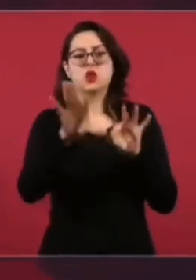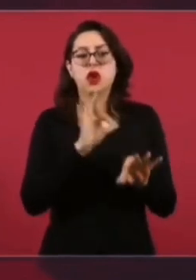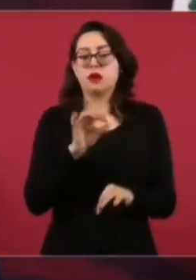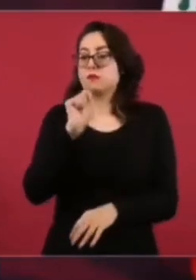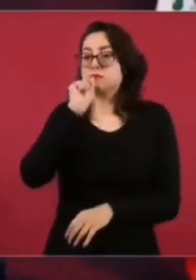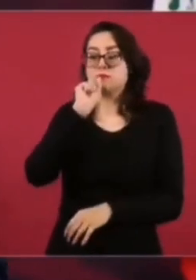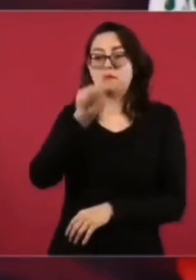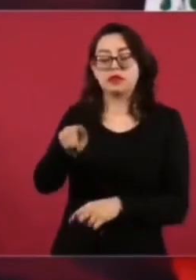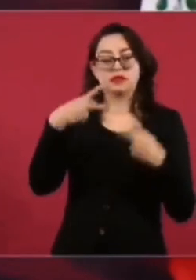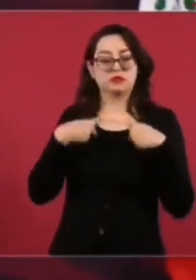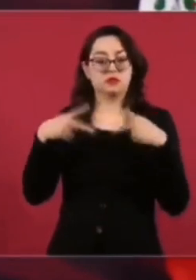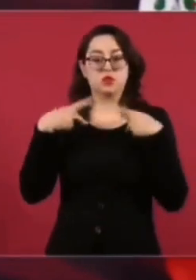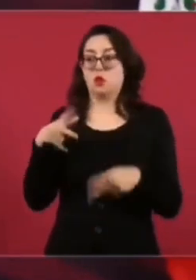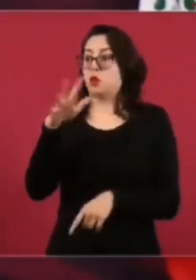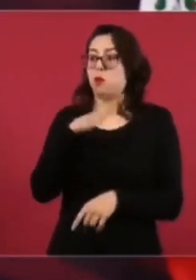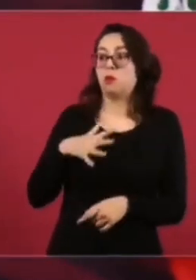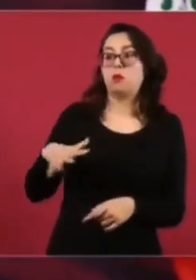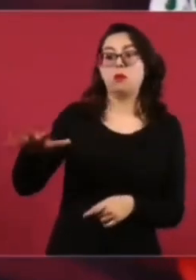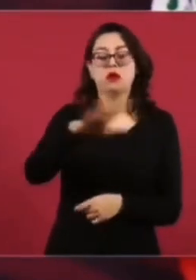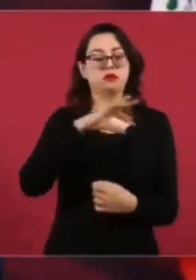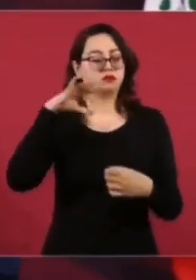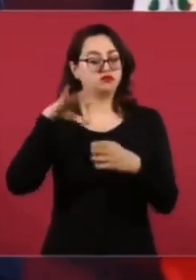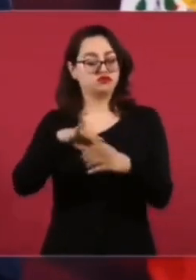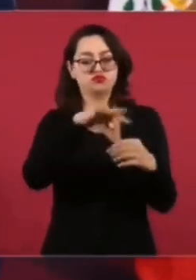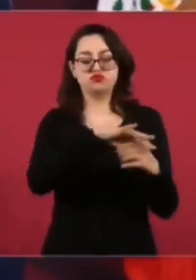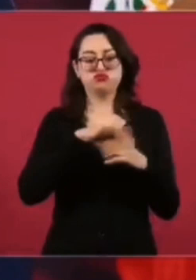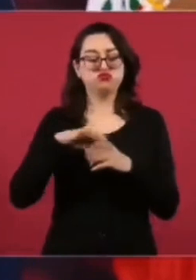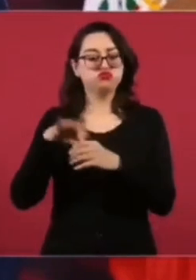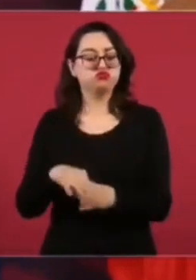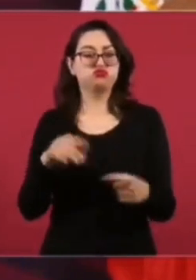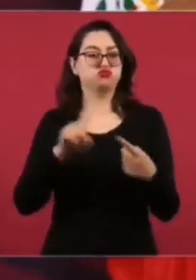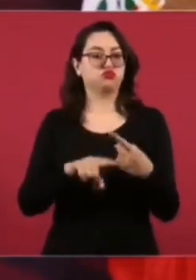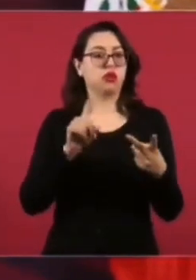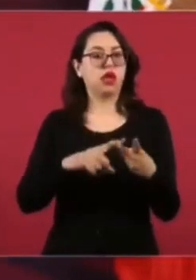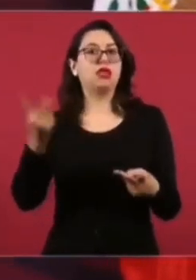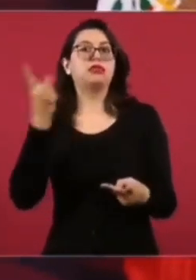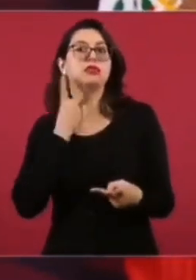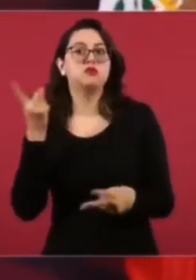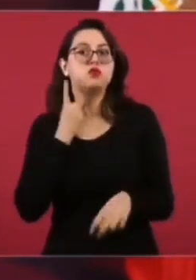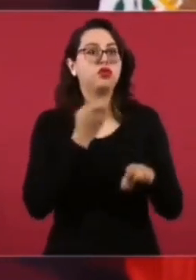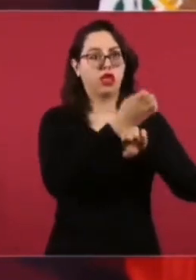Se elige a los diputados locales, se elige a los diputados federales,